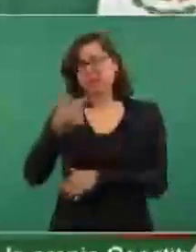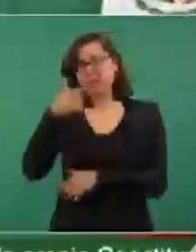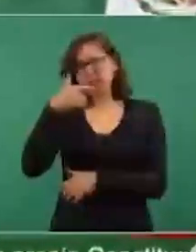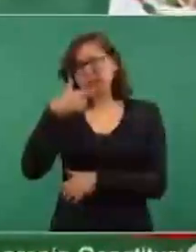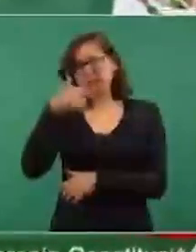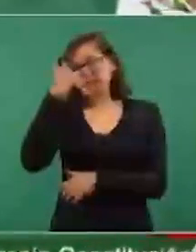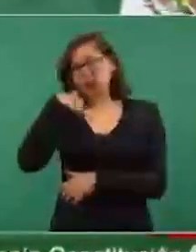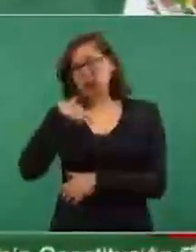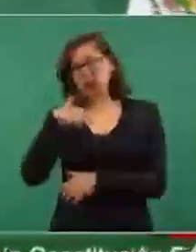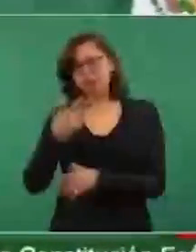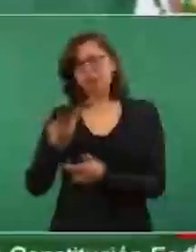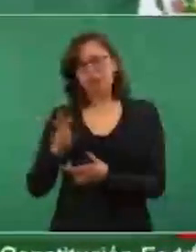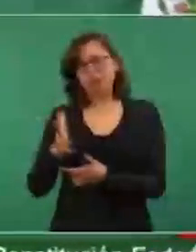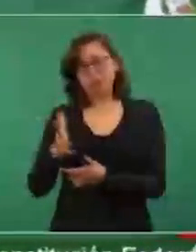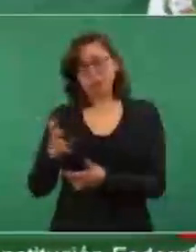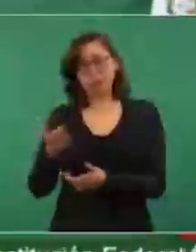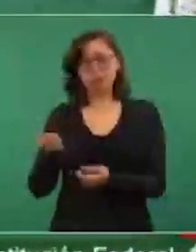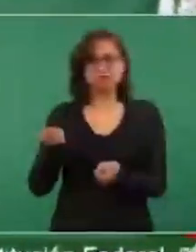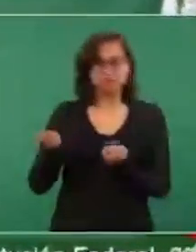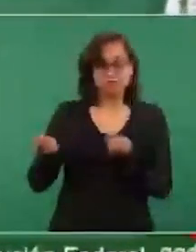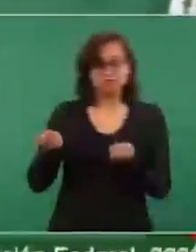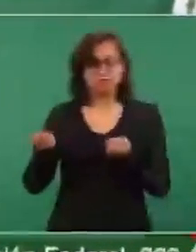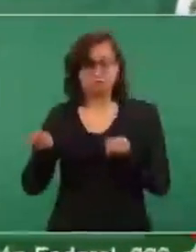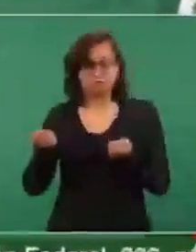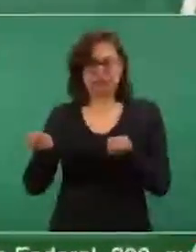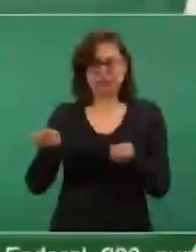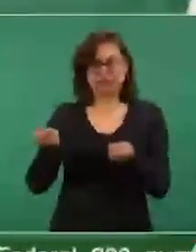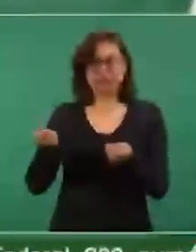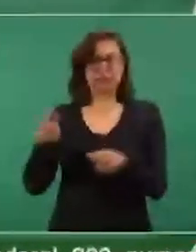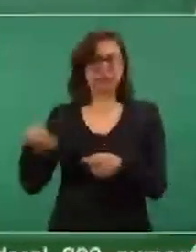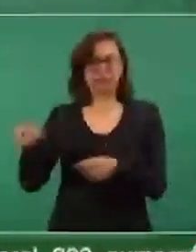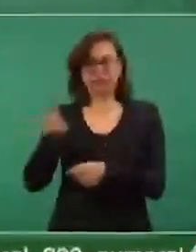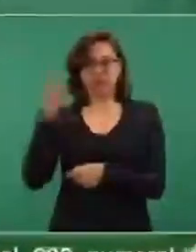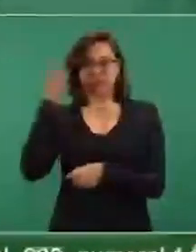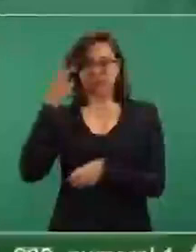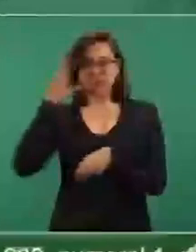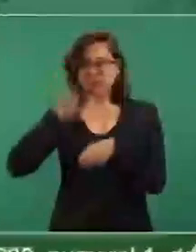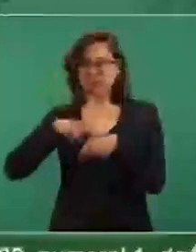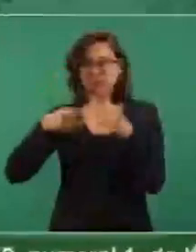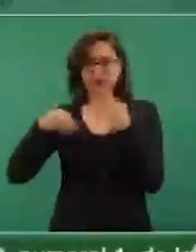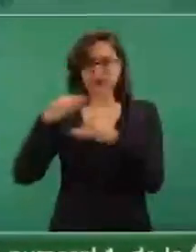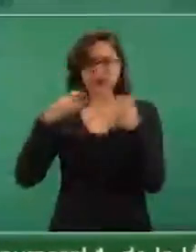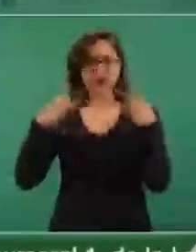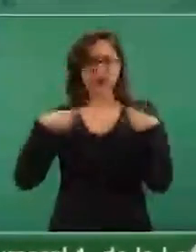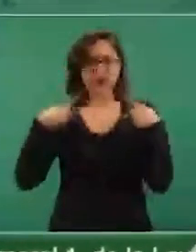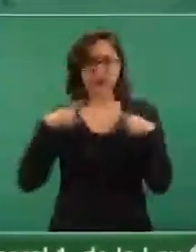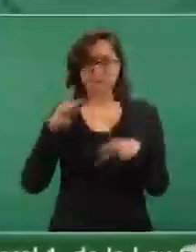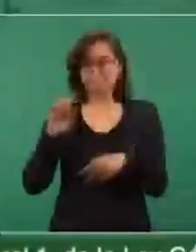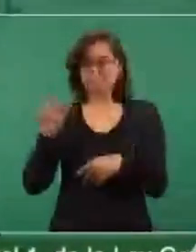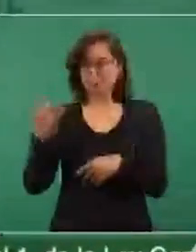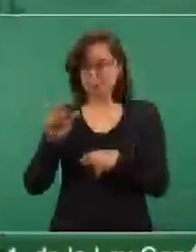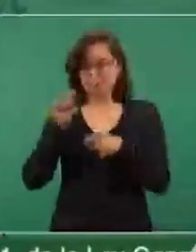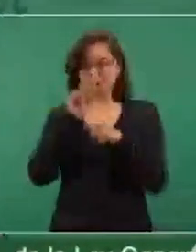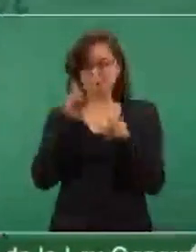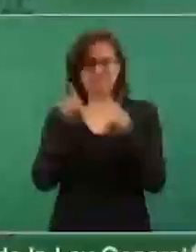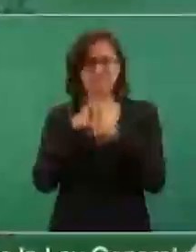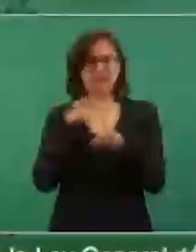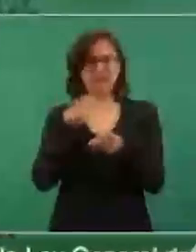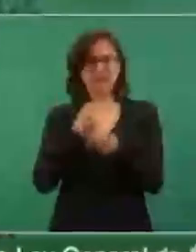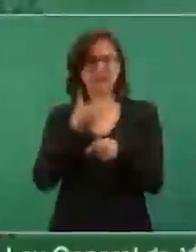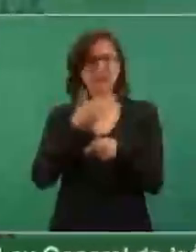Ya estuvieron ahí todos los directivos de Pemex. Estuvo ahí la secretaria